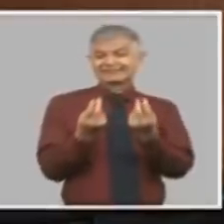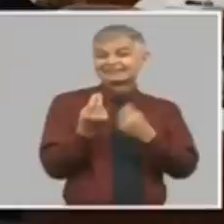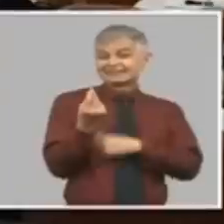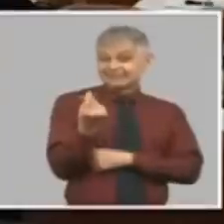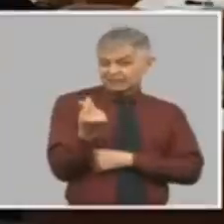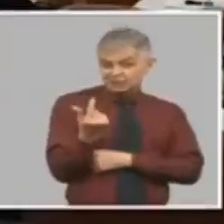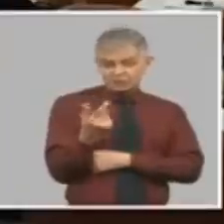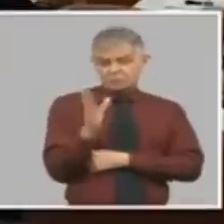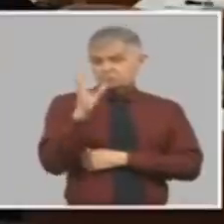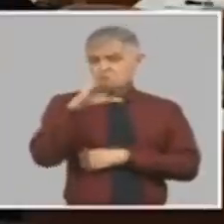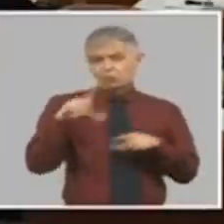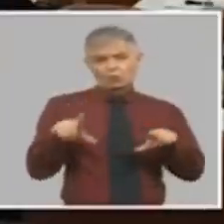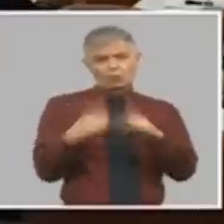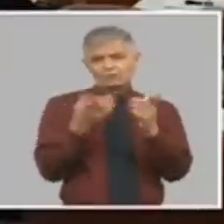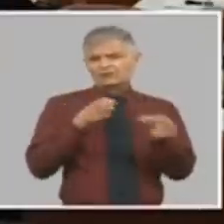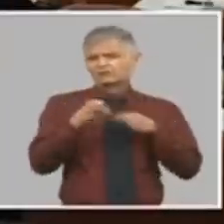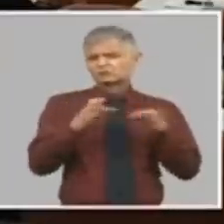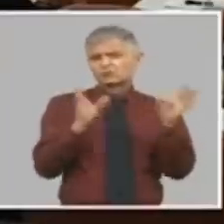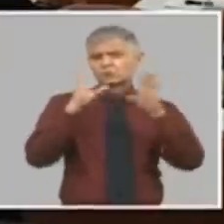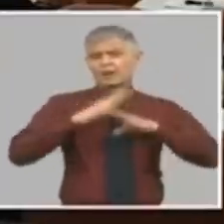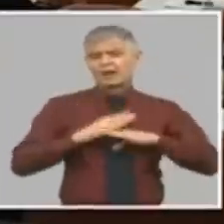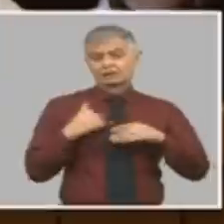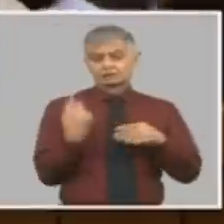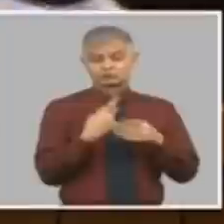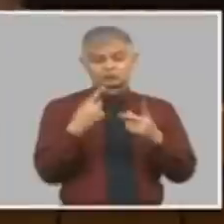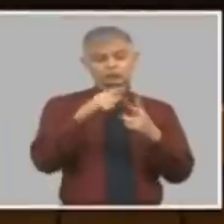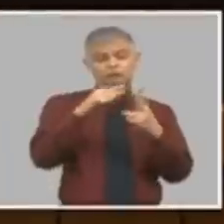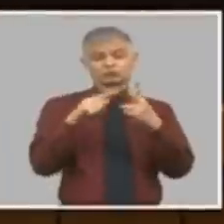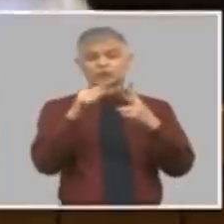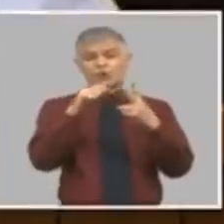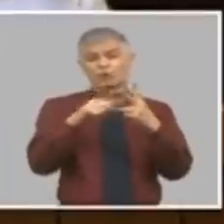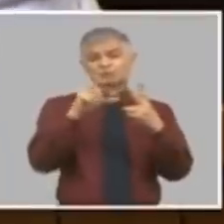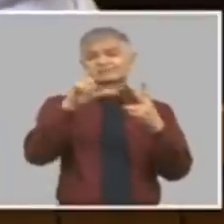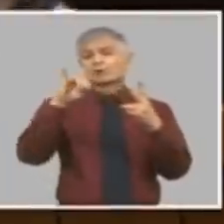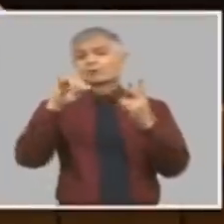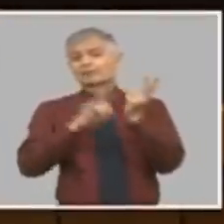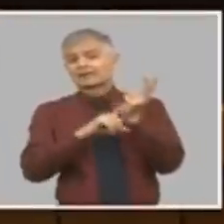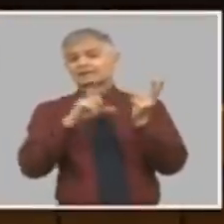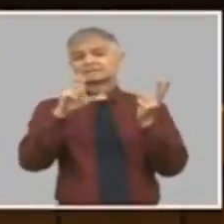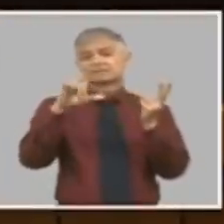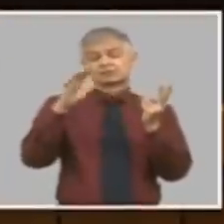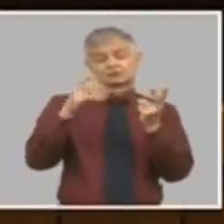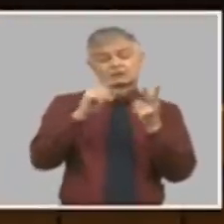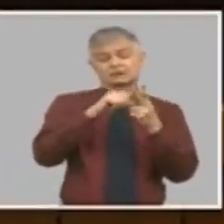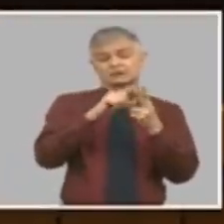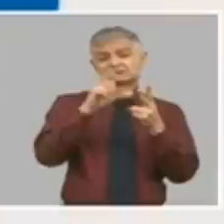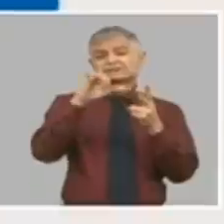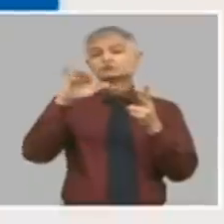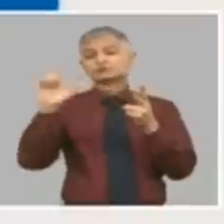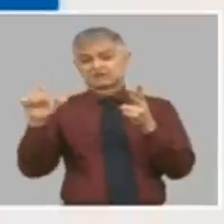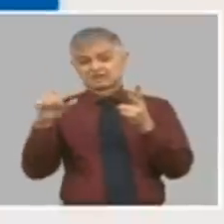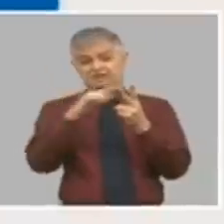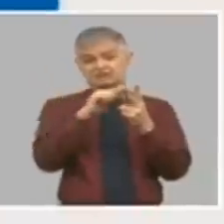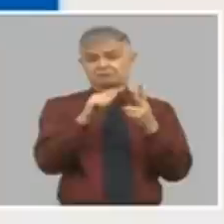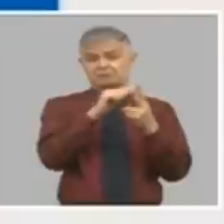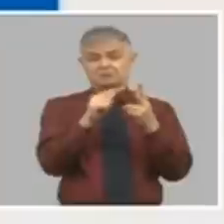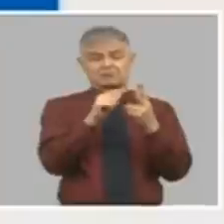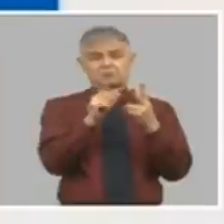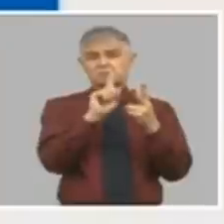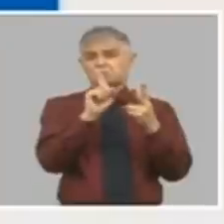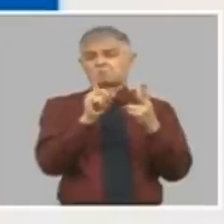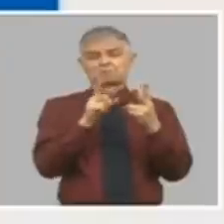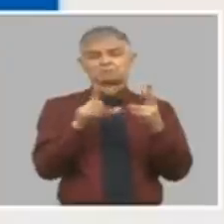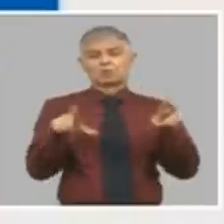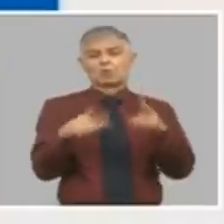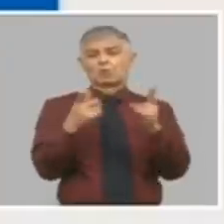cumplen sus funciones tenemos dos monedas el CUP y el CUC ninguno de los dos cumple las funciones del dinero entonces la